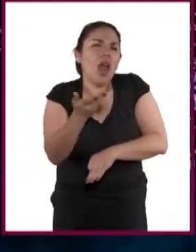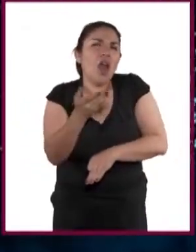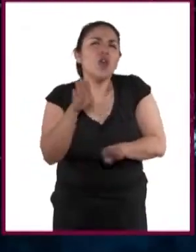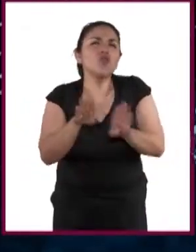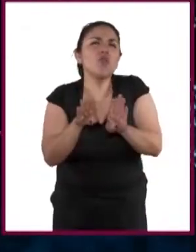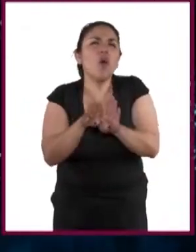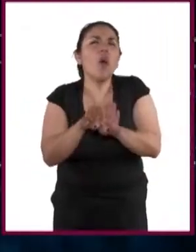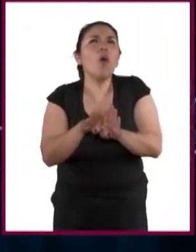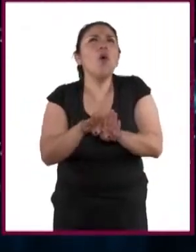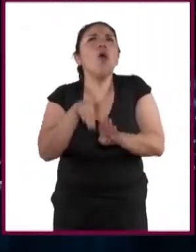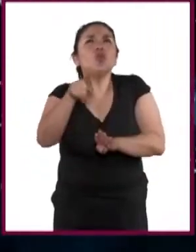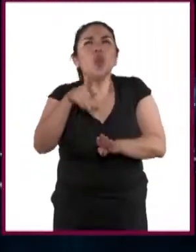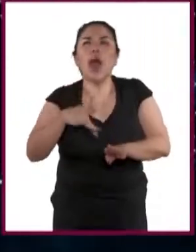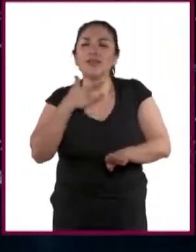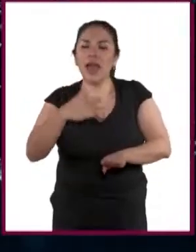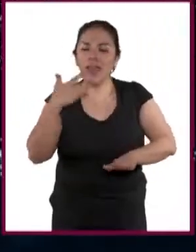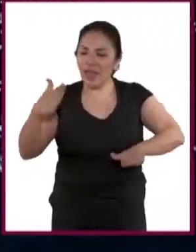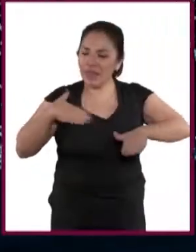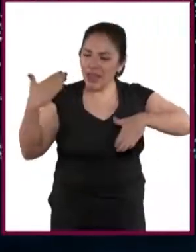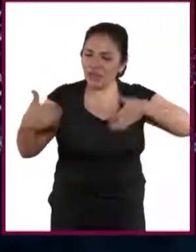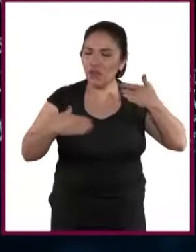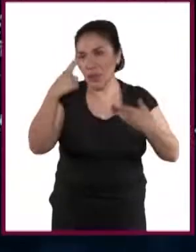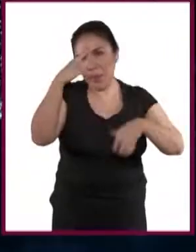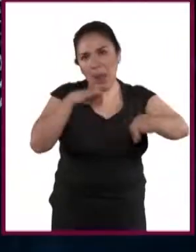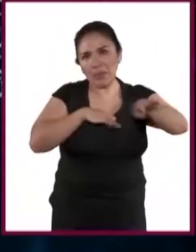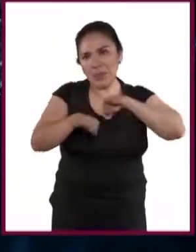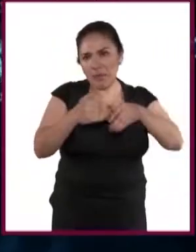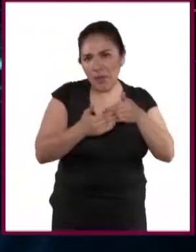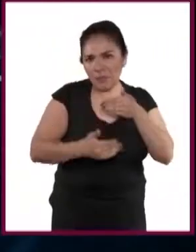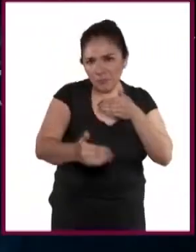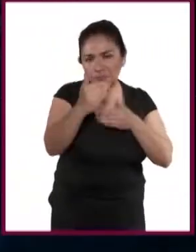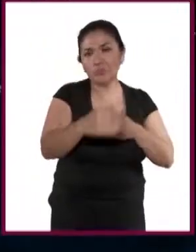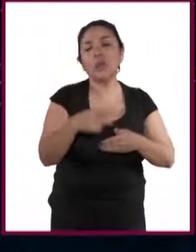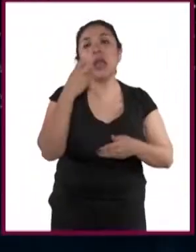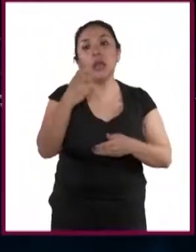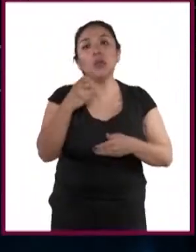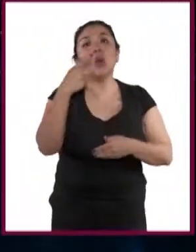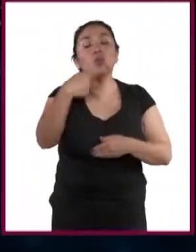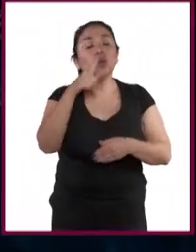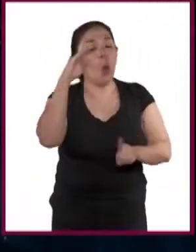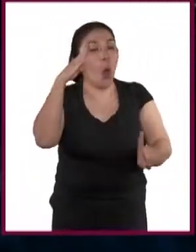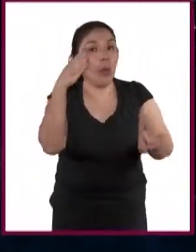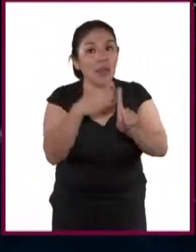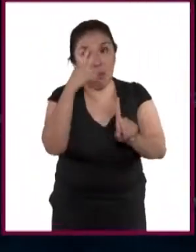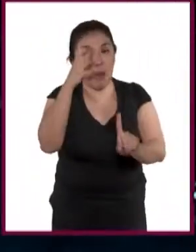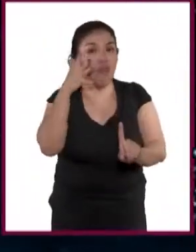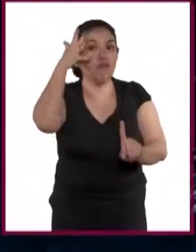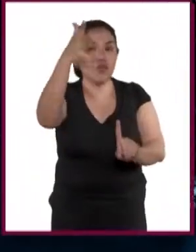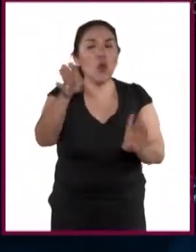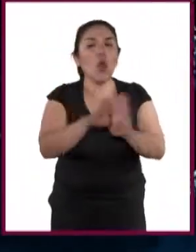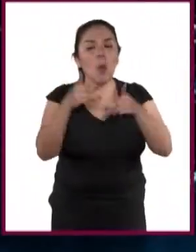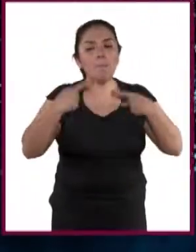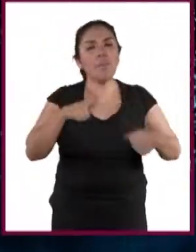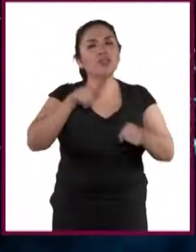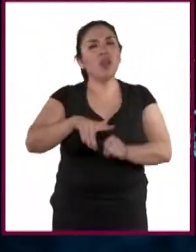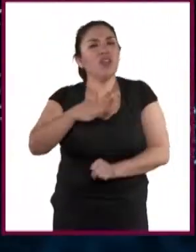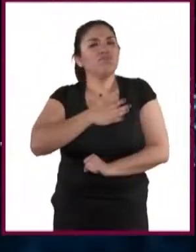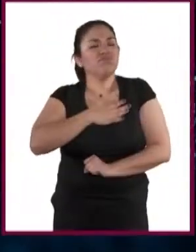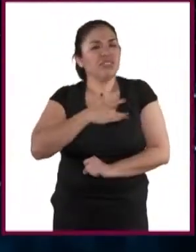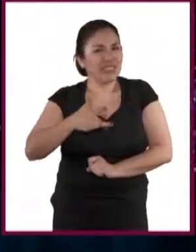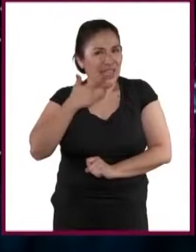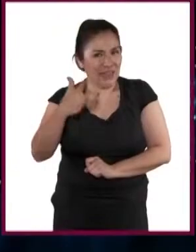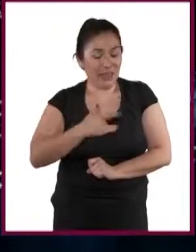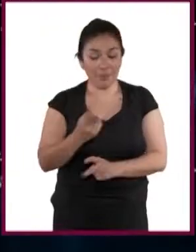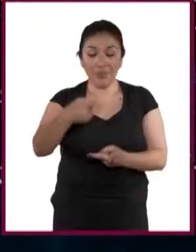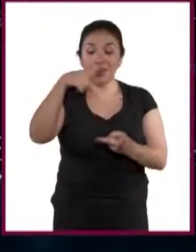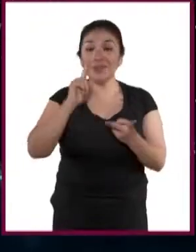se trata de que disfrutas de lo que es trabajar. Y los objetivos profesionales los tomamos como personales. En